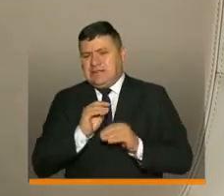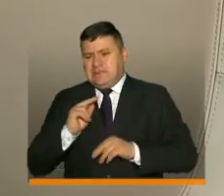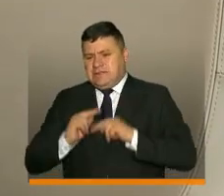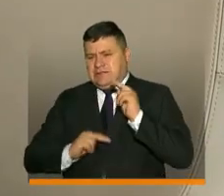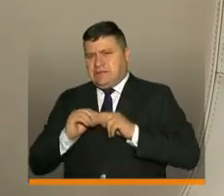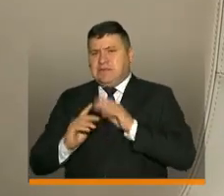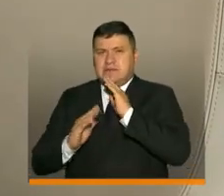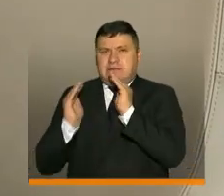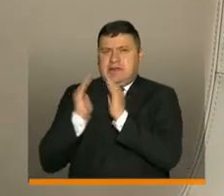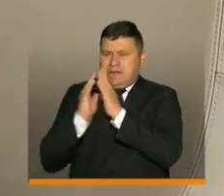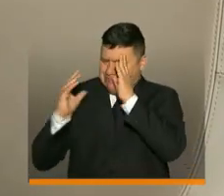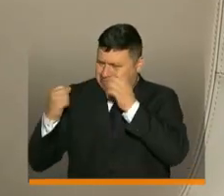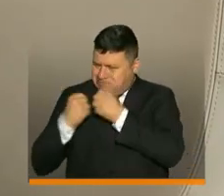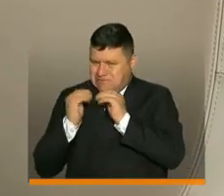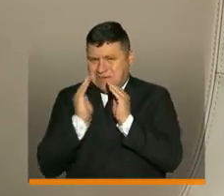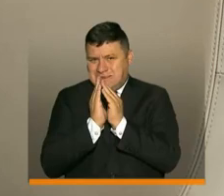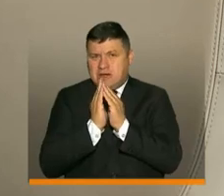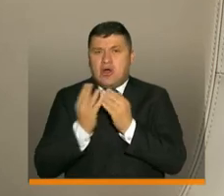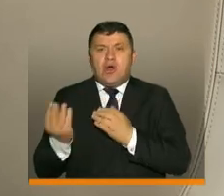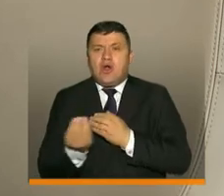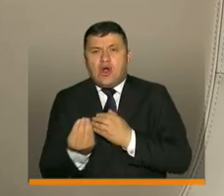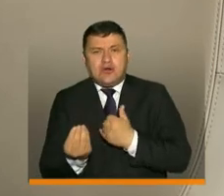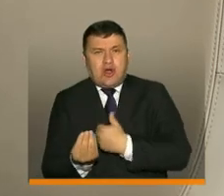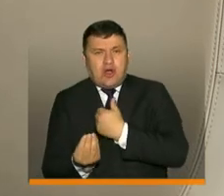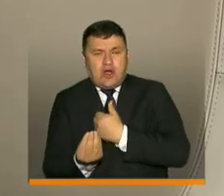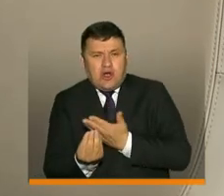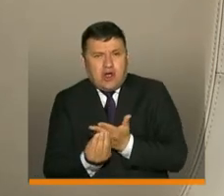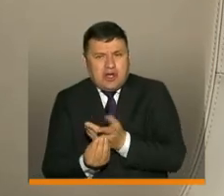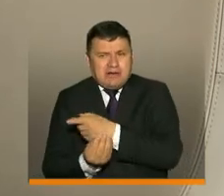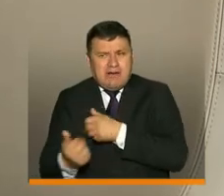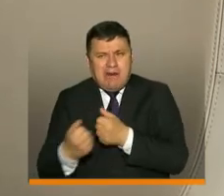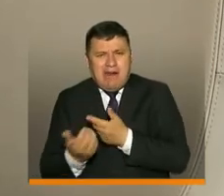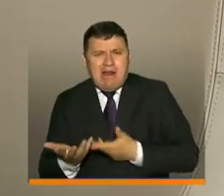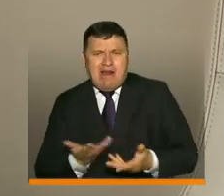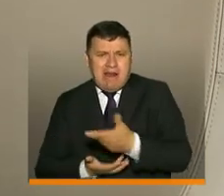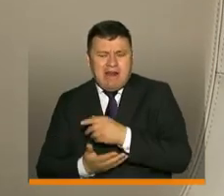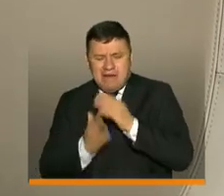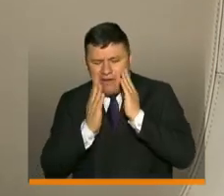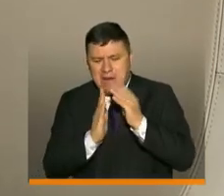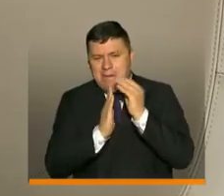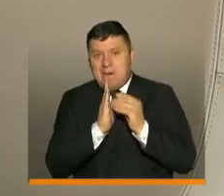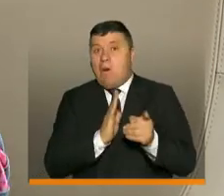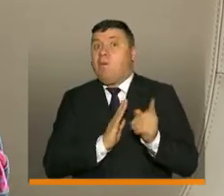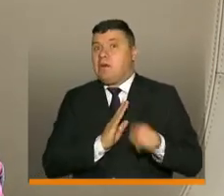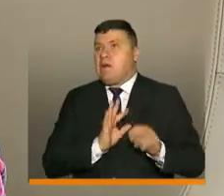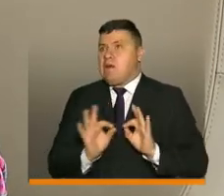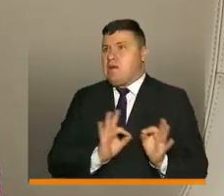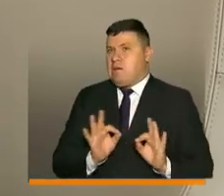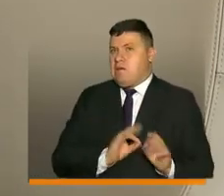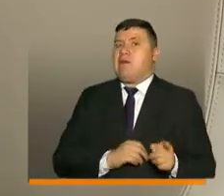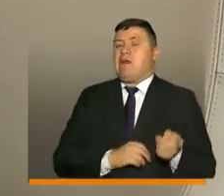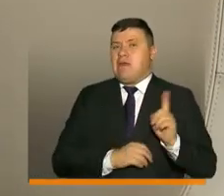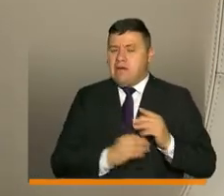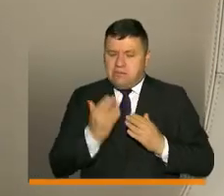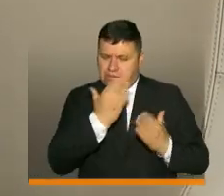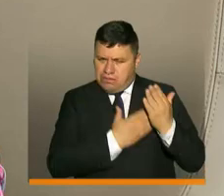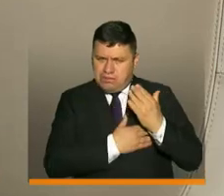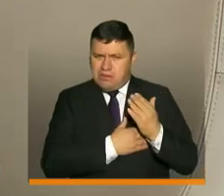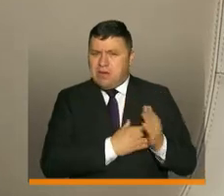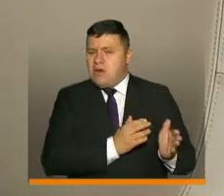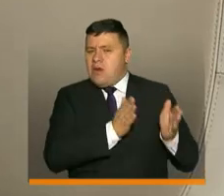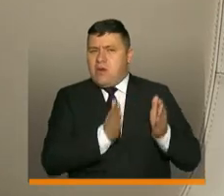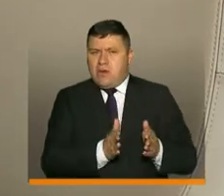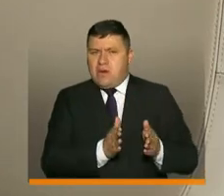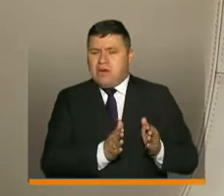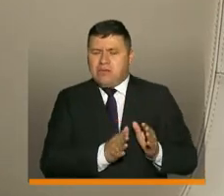construido con el ICBF, con la Consejería de Niñez y Adolescencia y obviamente allí también se están preparando. Cabe la misma observación que hemos dicho